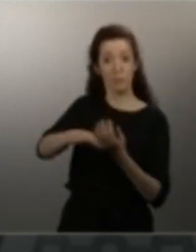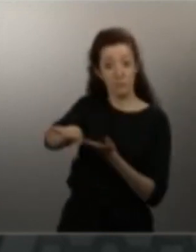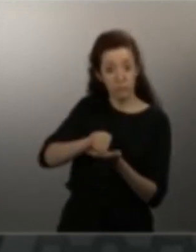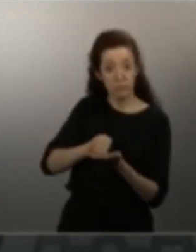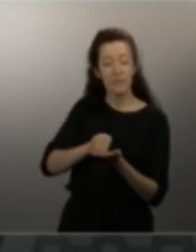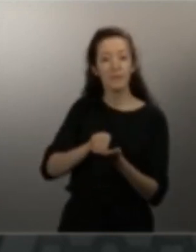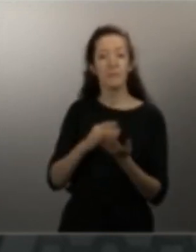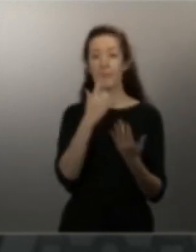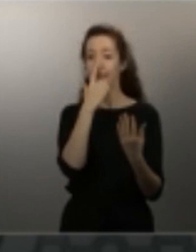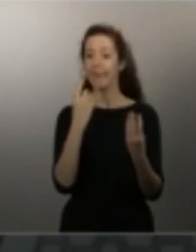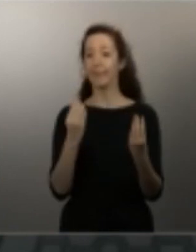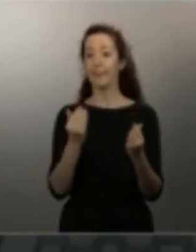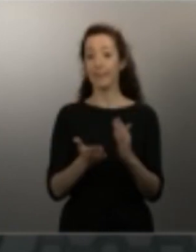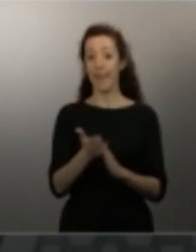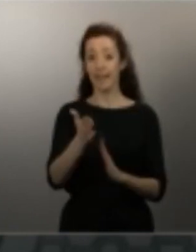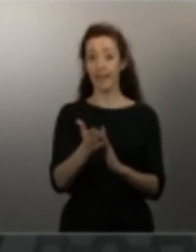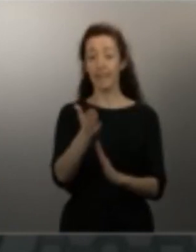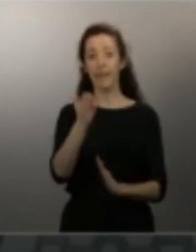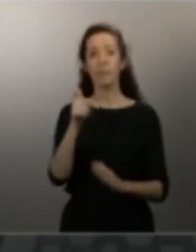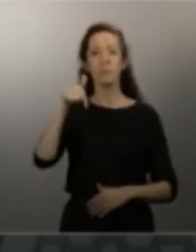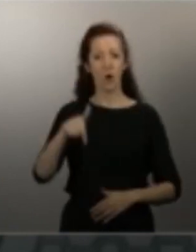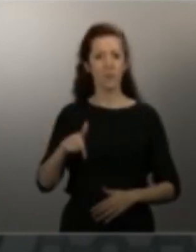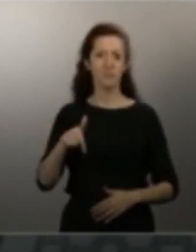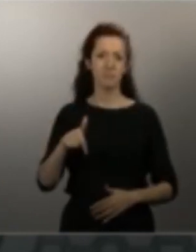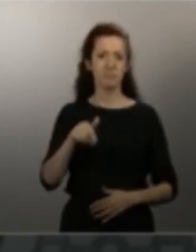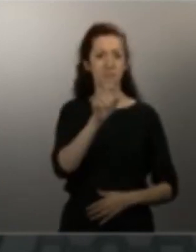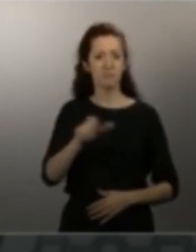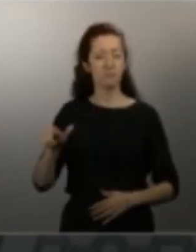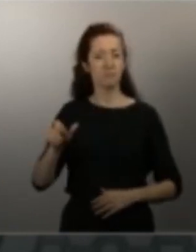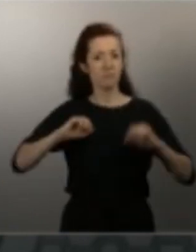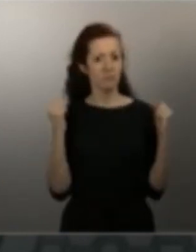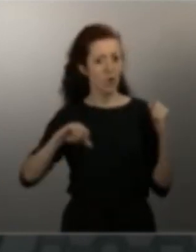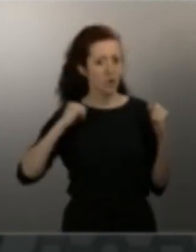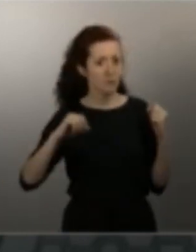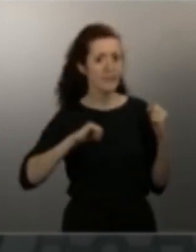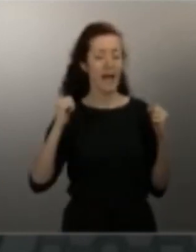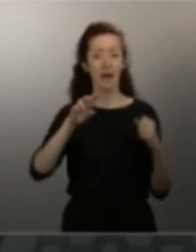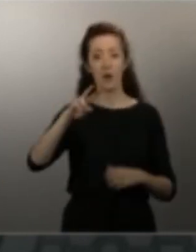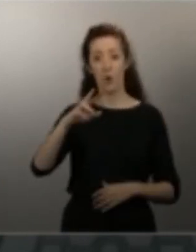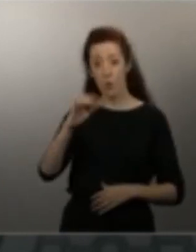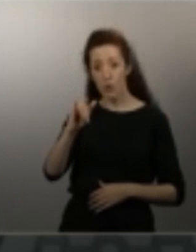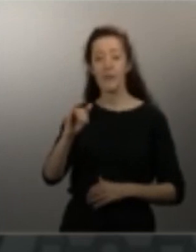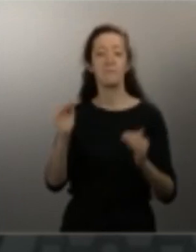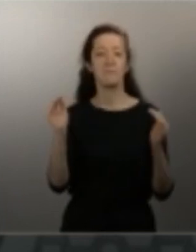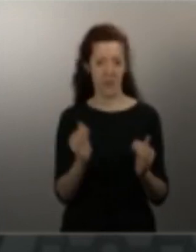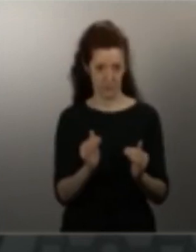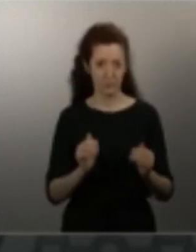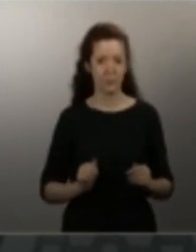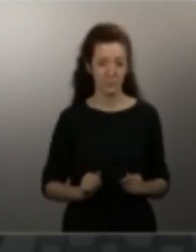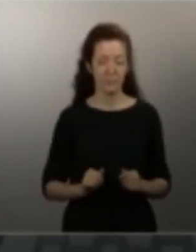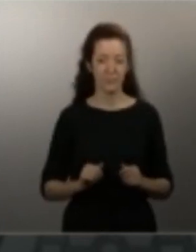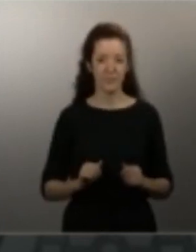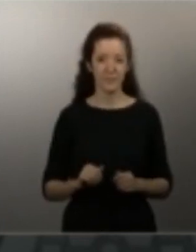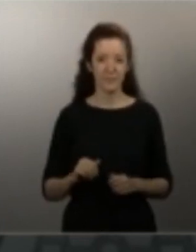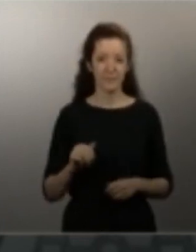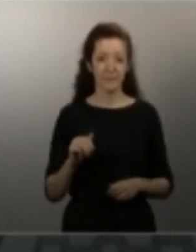es algo inferior en los casos hospitalizados y en los casos ingresados en las unidades de cuidados intensivos, que hoy muestran